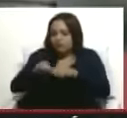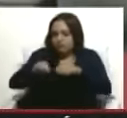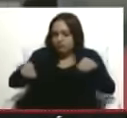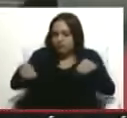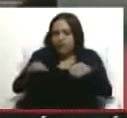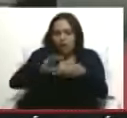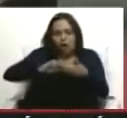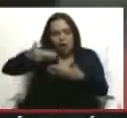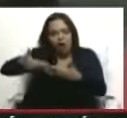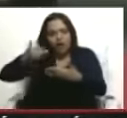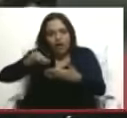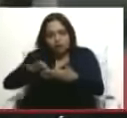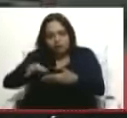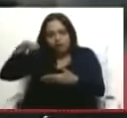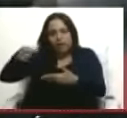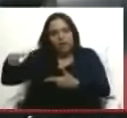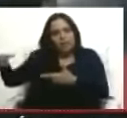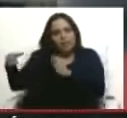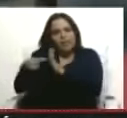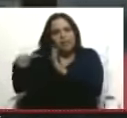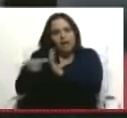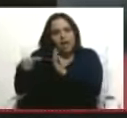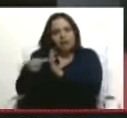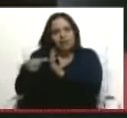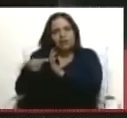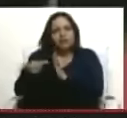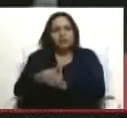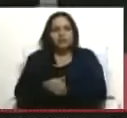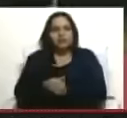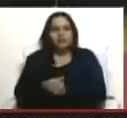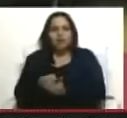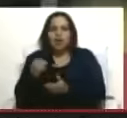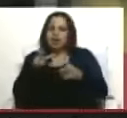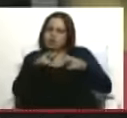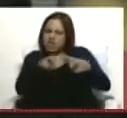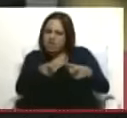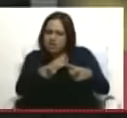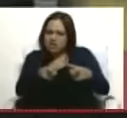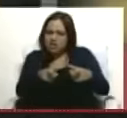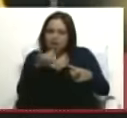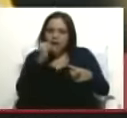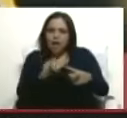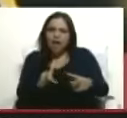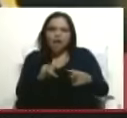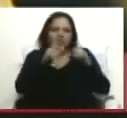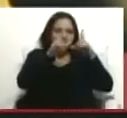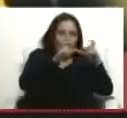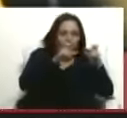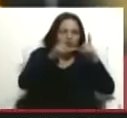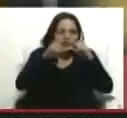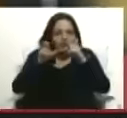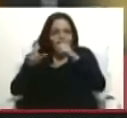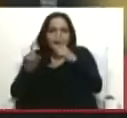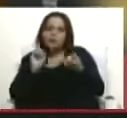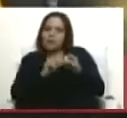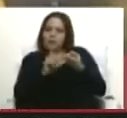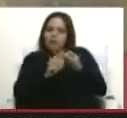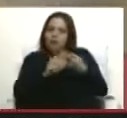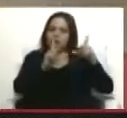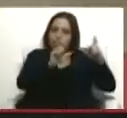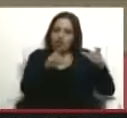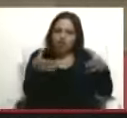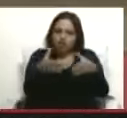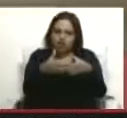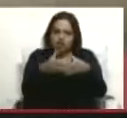un pendrive, un CD, que contenía las imágenes, primero de una foto de una